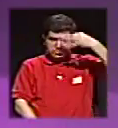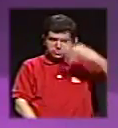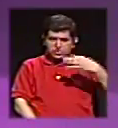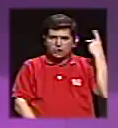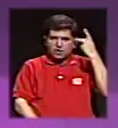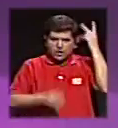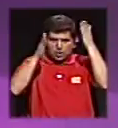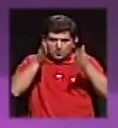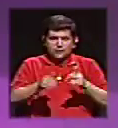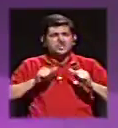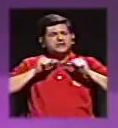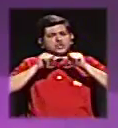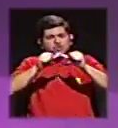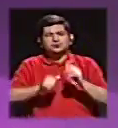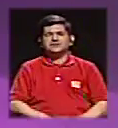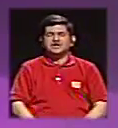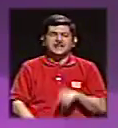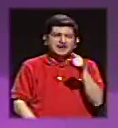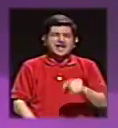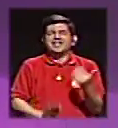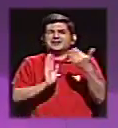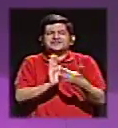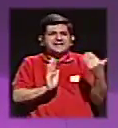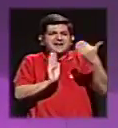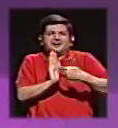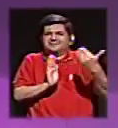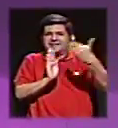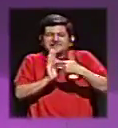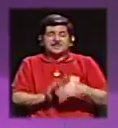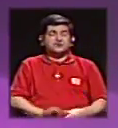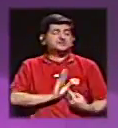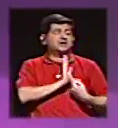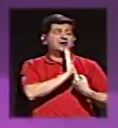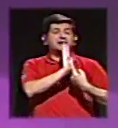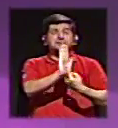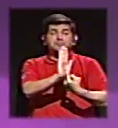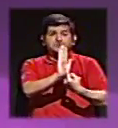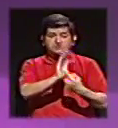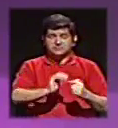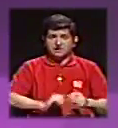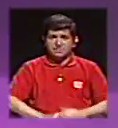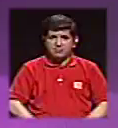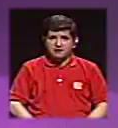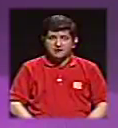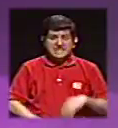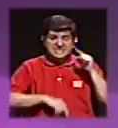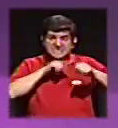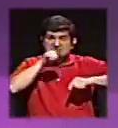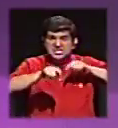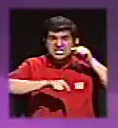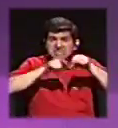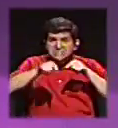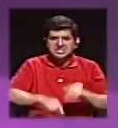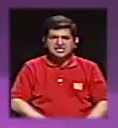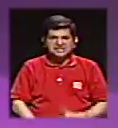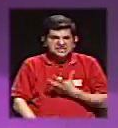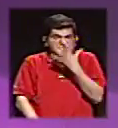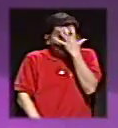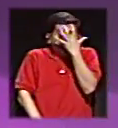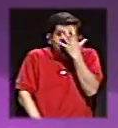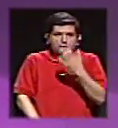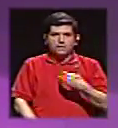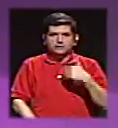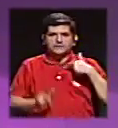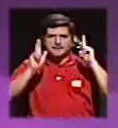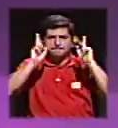creo que los políticos se siguen quemando y se siguen exponiendo a la crítica, a la furia, al